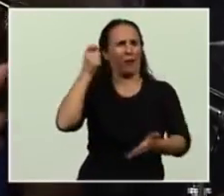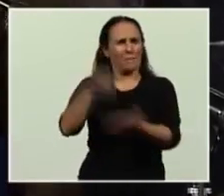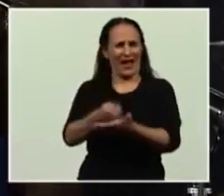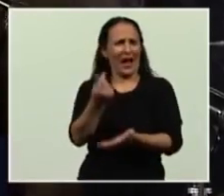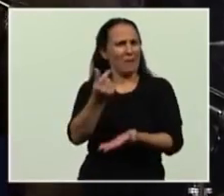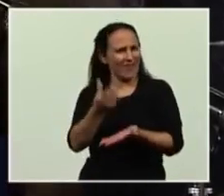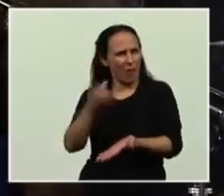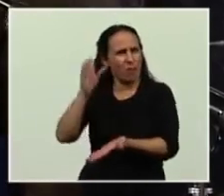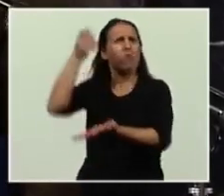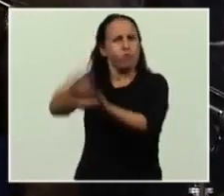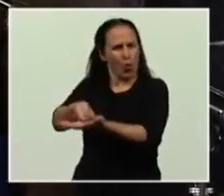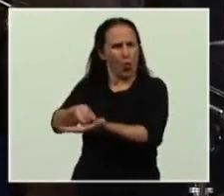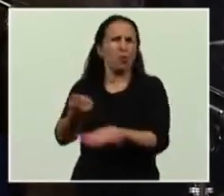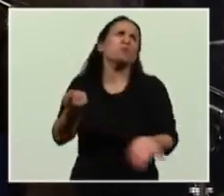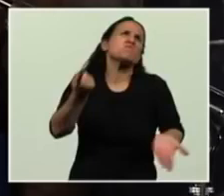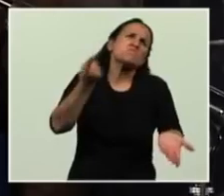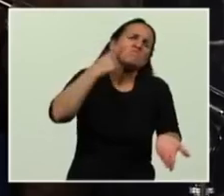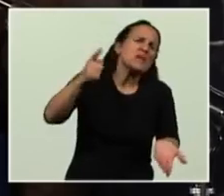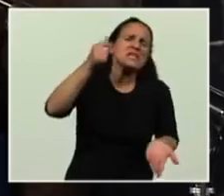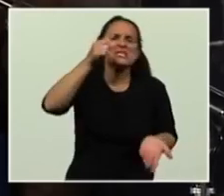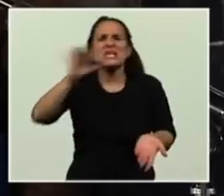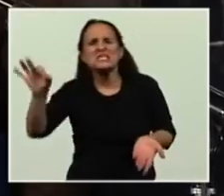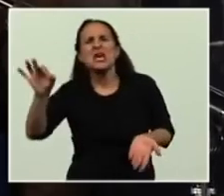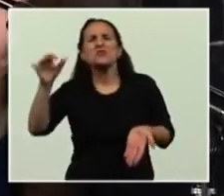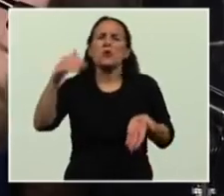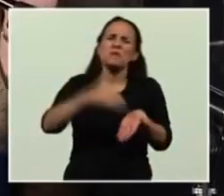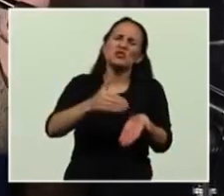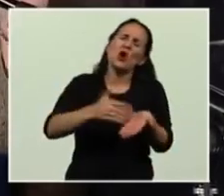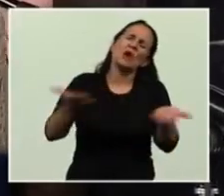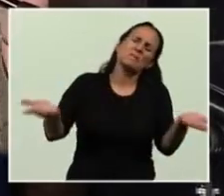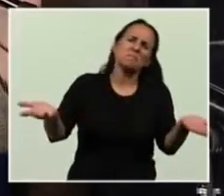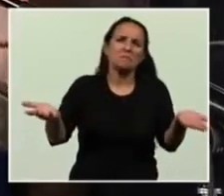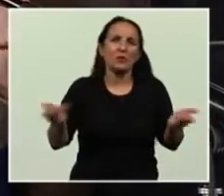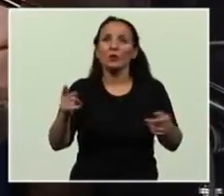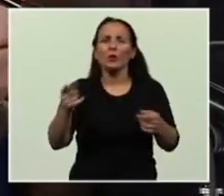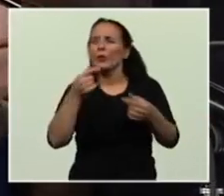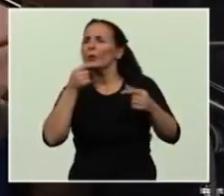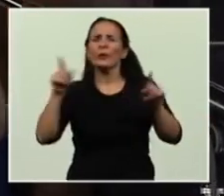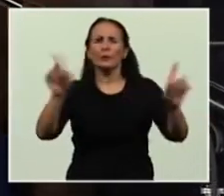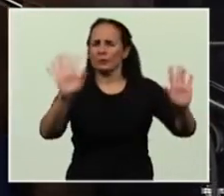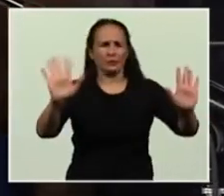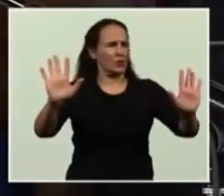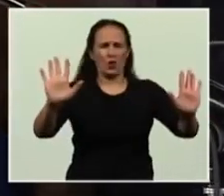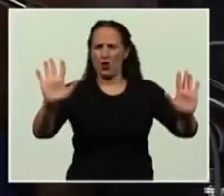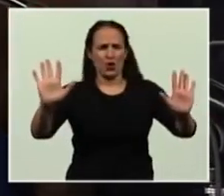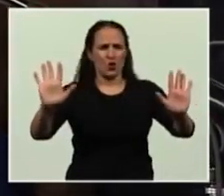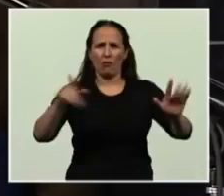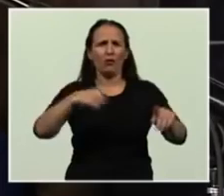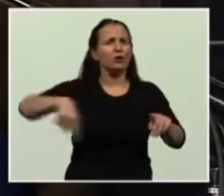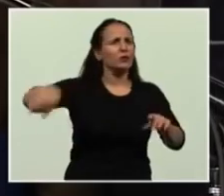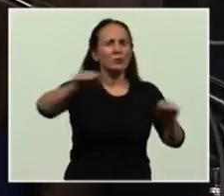después de todo eran apenas 1.600 millones. No, no hay que silbar, hay que